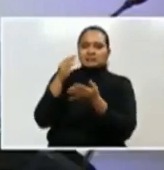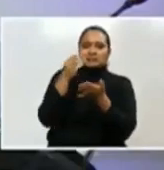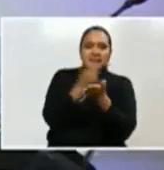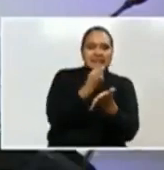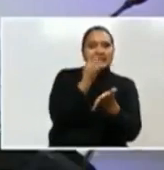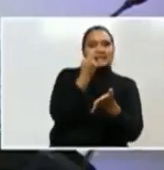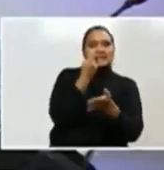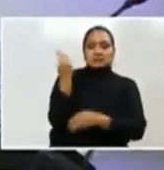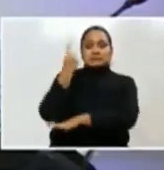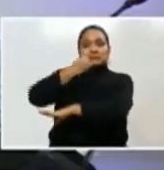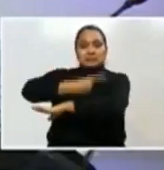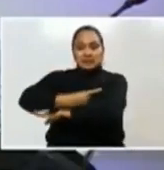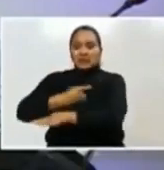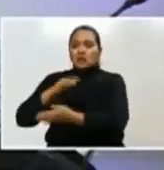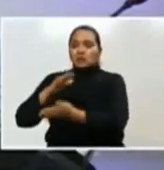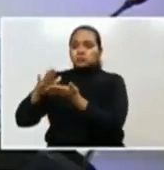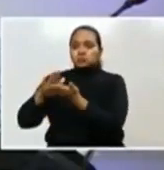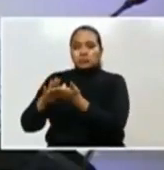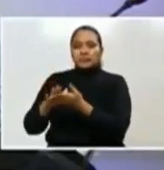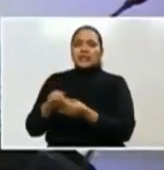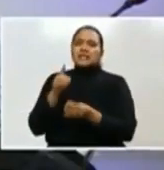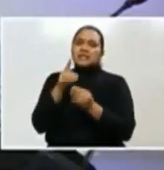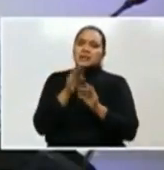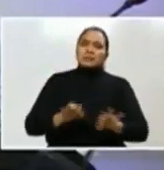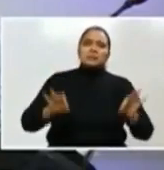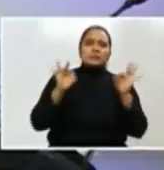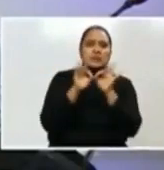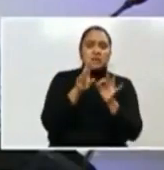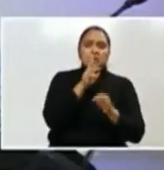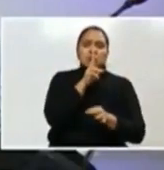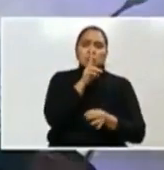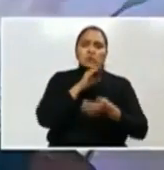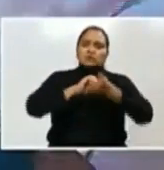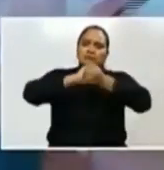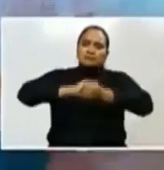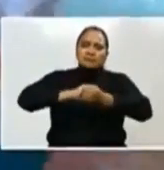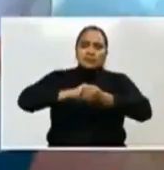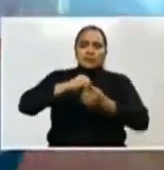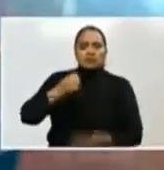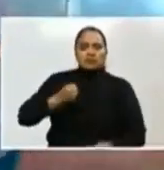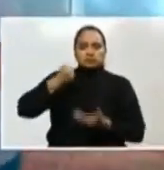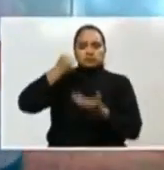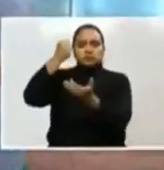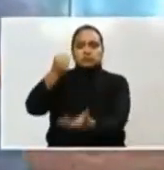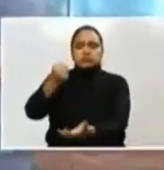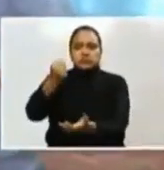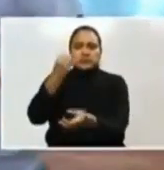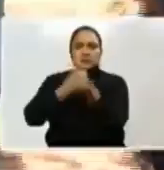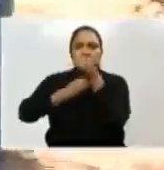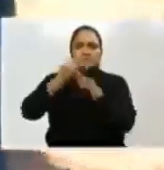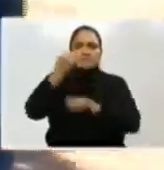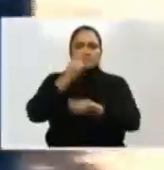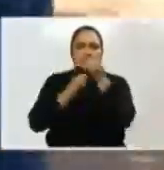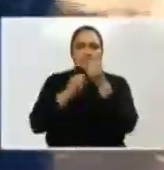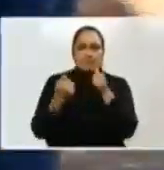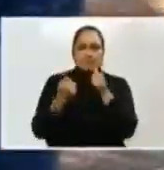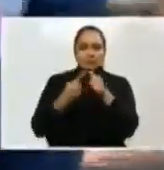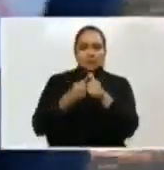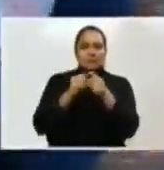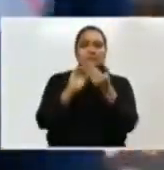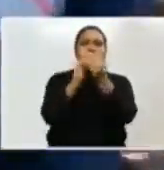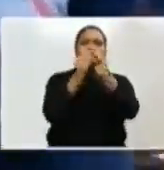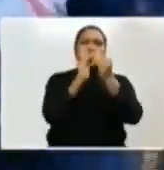Honduras Solidaria se conforma de dos componentes principales. La entrega de alimentos en las primeras ciudades